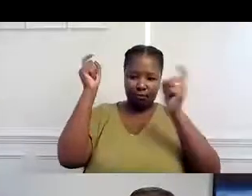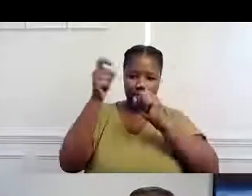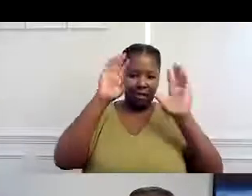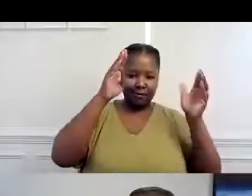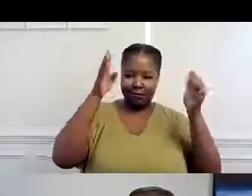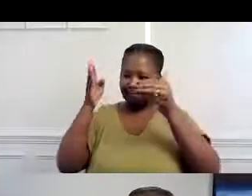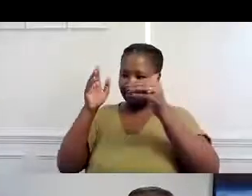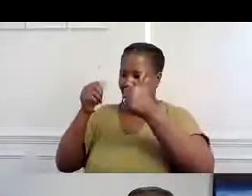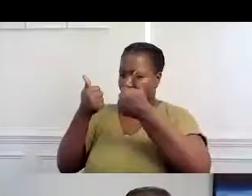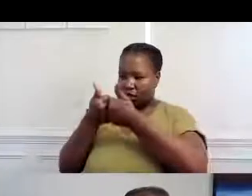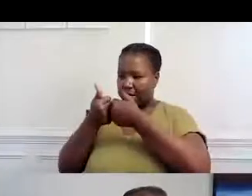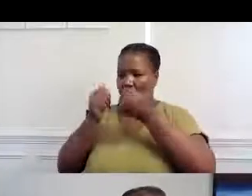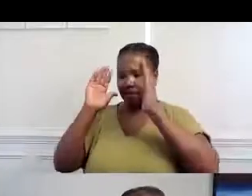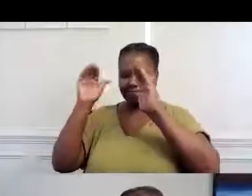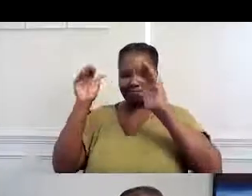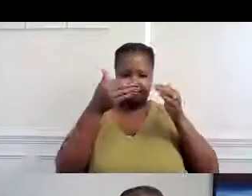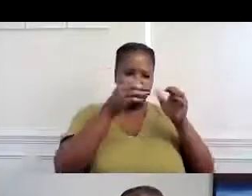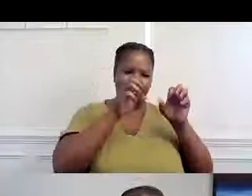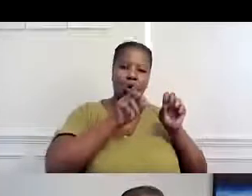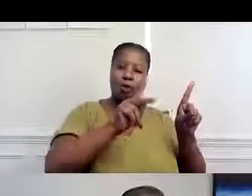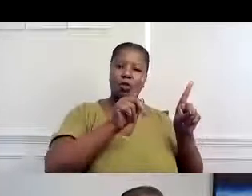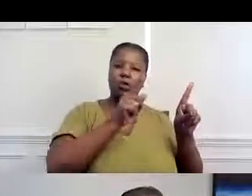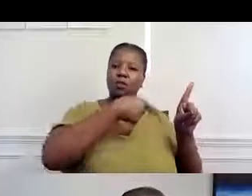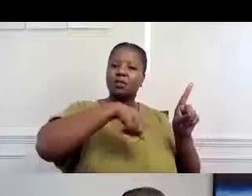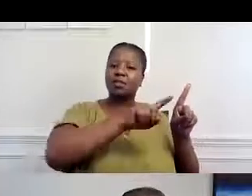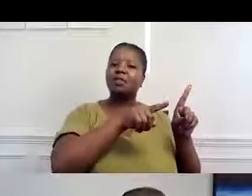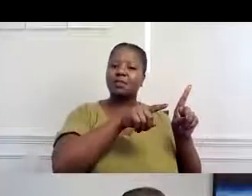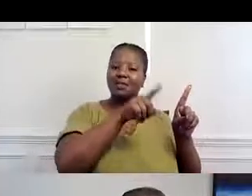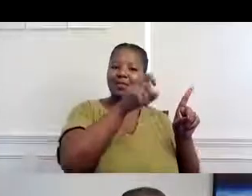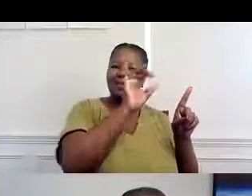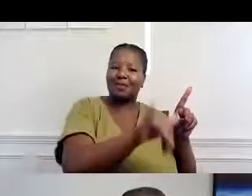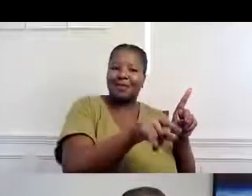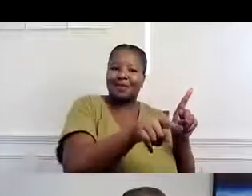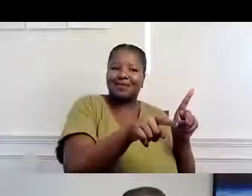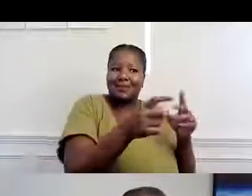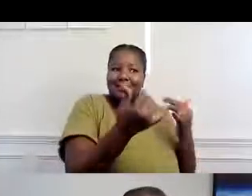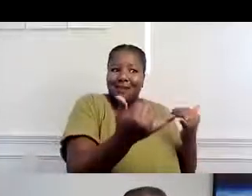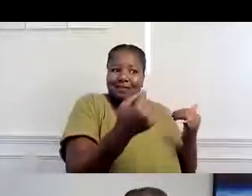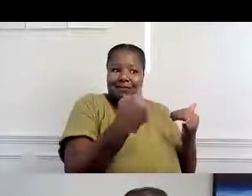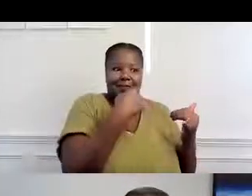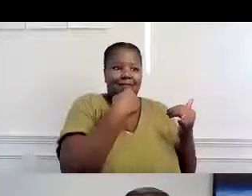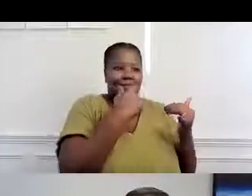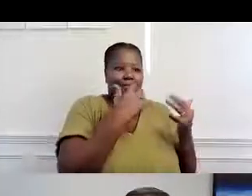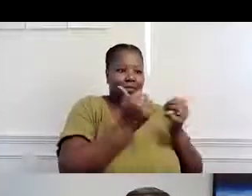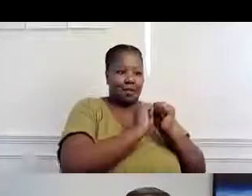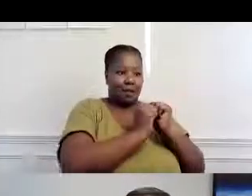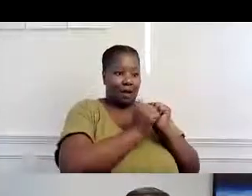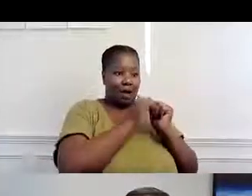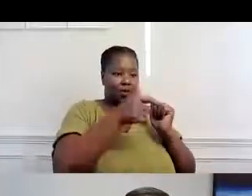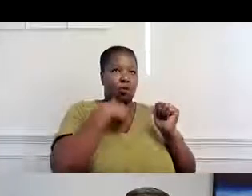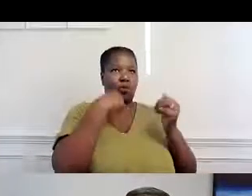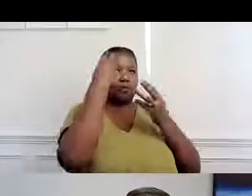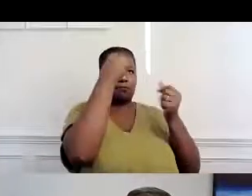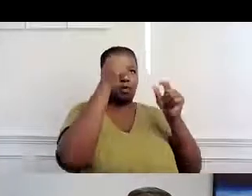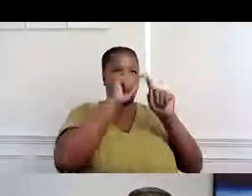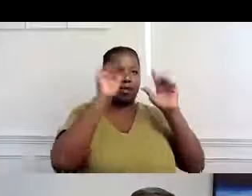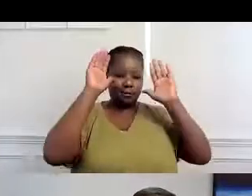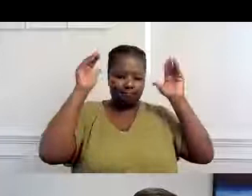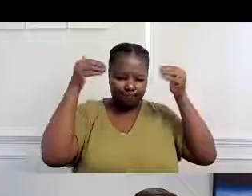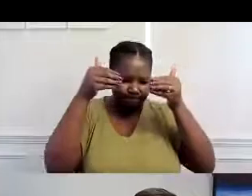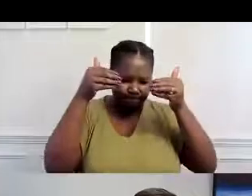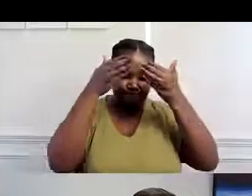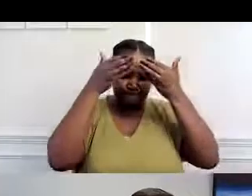prosperar? Nosotros tenemos que enfocarnos y poder abrazar estas oportunidades. No pensarnos como